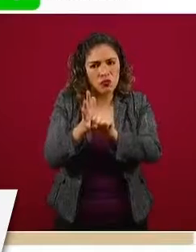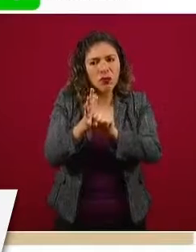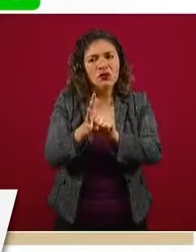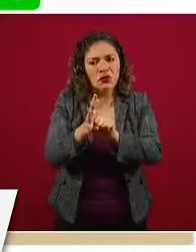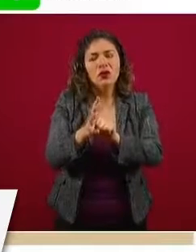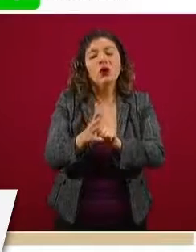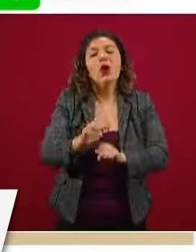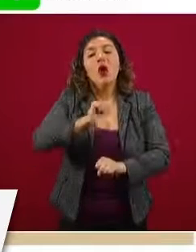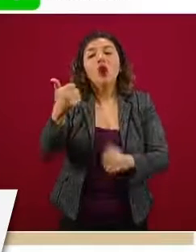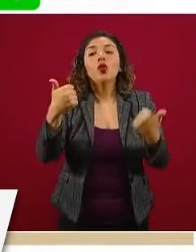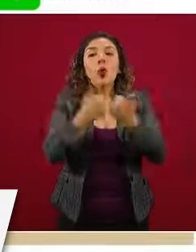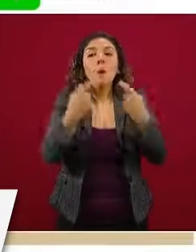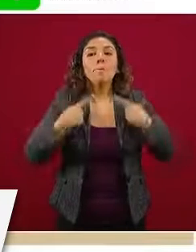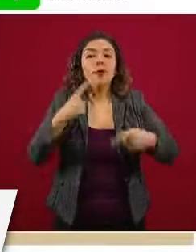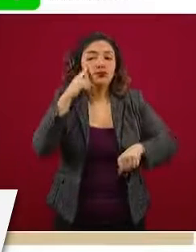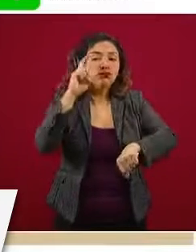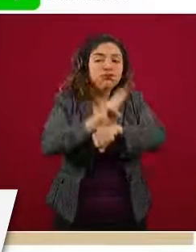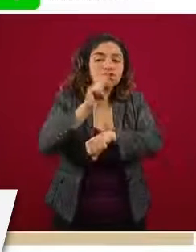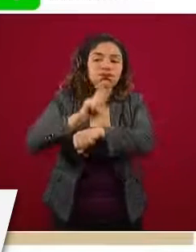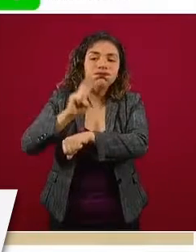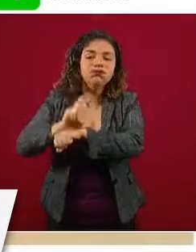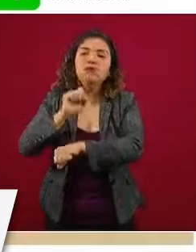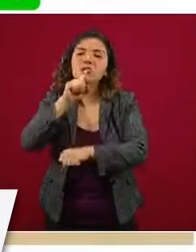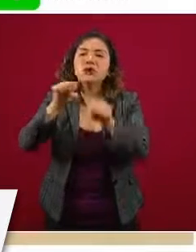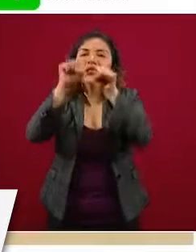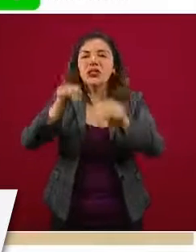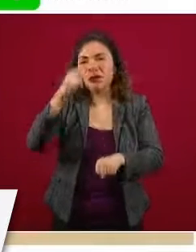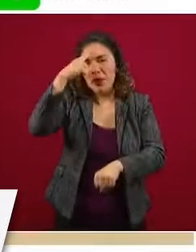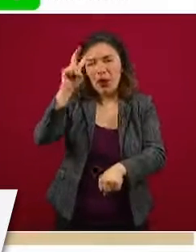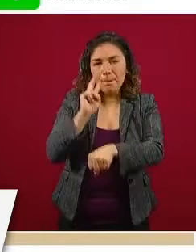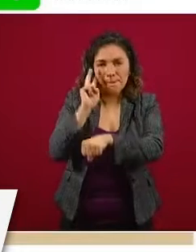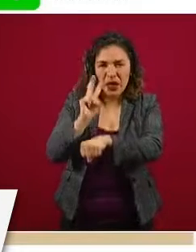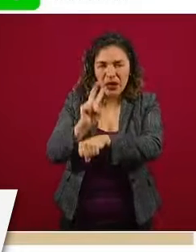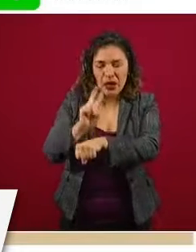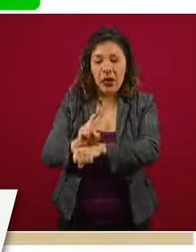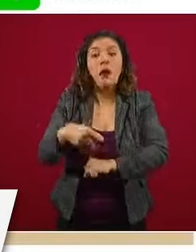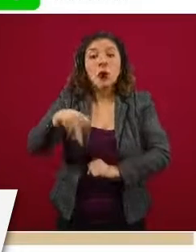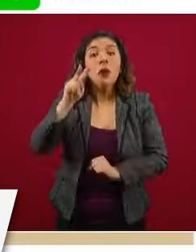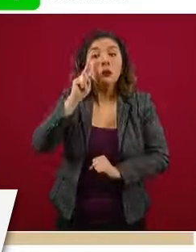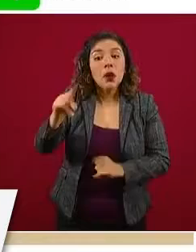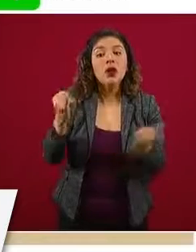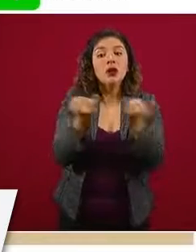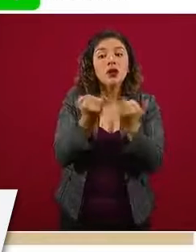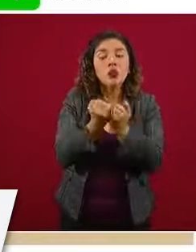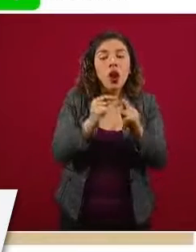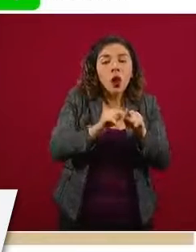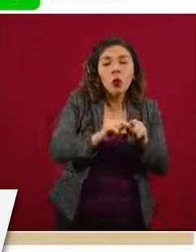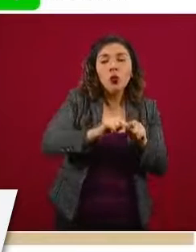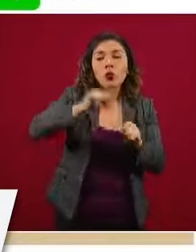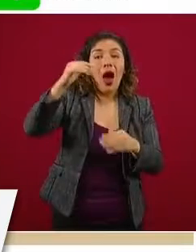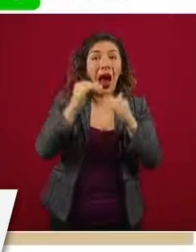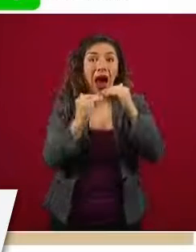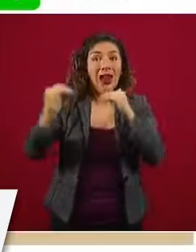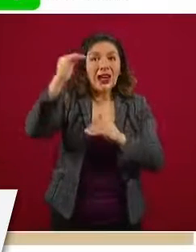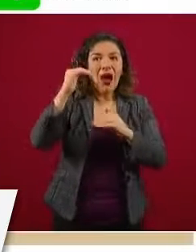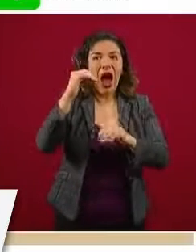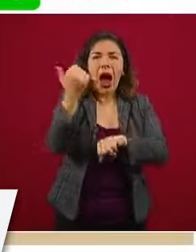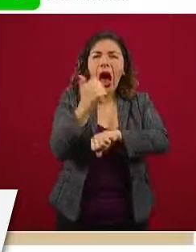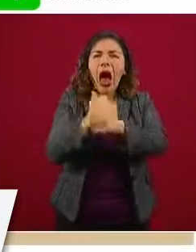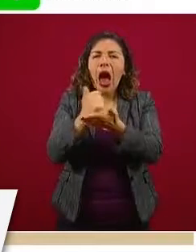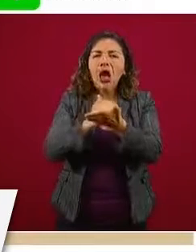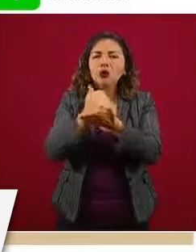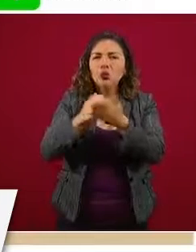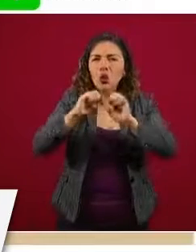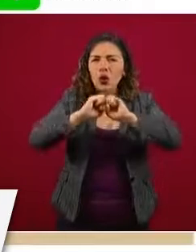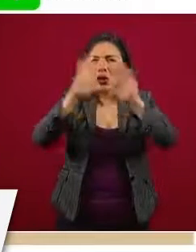personas que se vigilan por el sistema de vigilancia. Pero como se puede ver también en la curva de hasta arriba, la línea